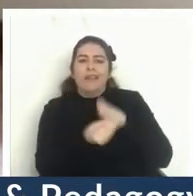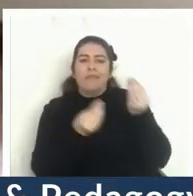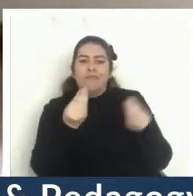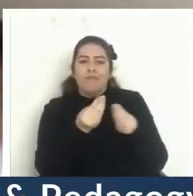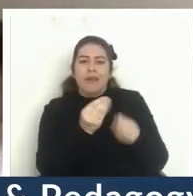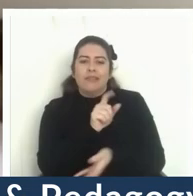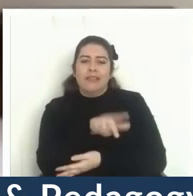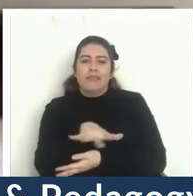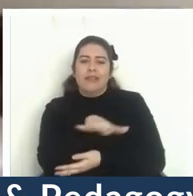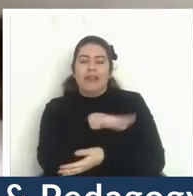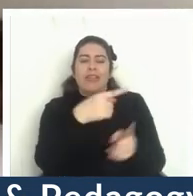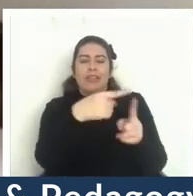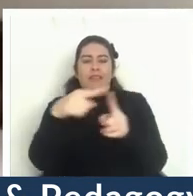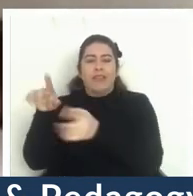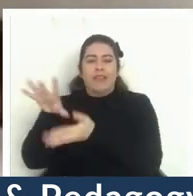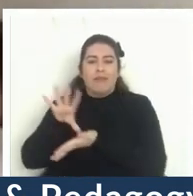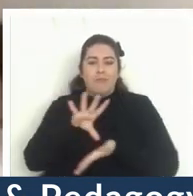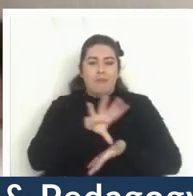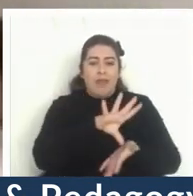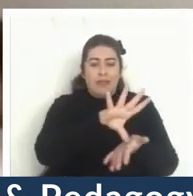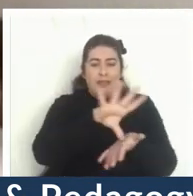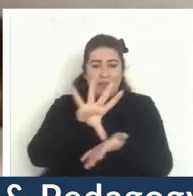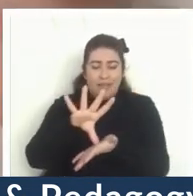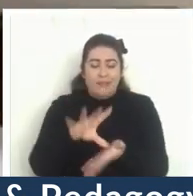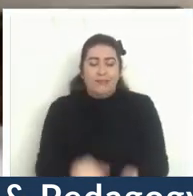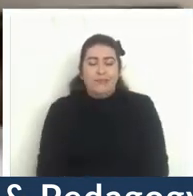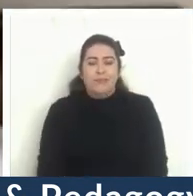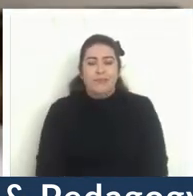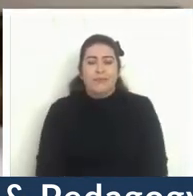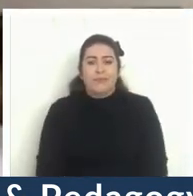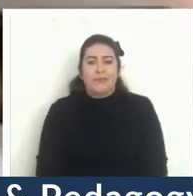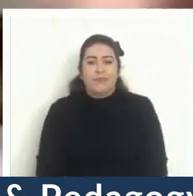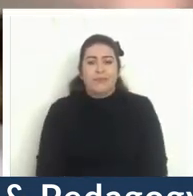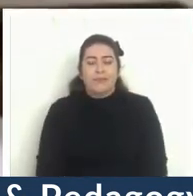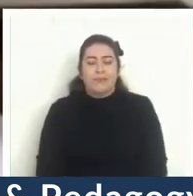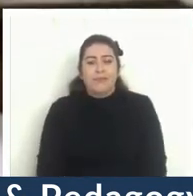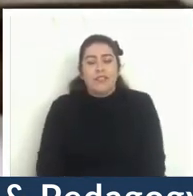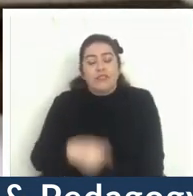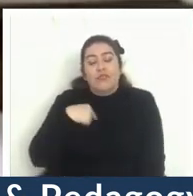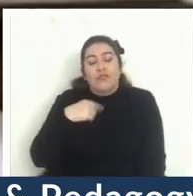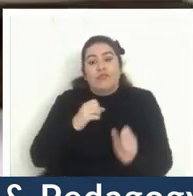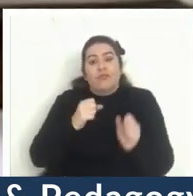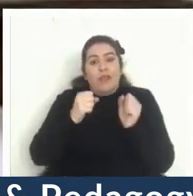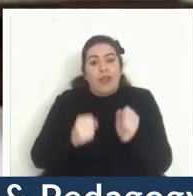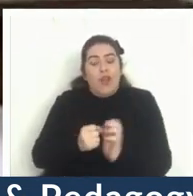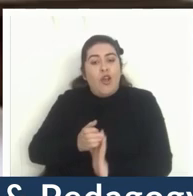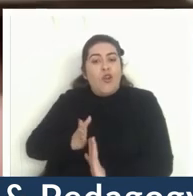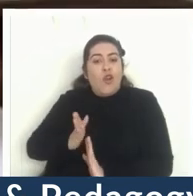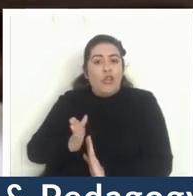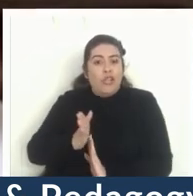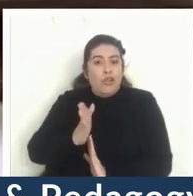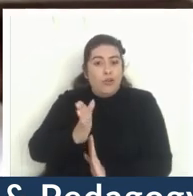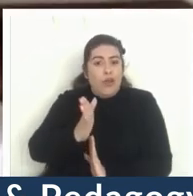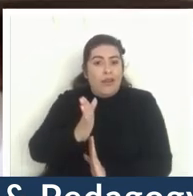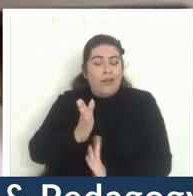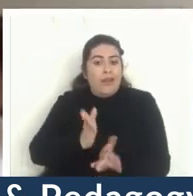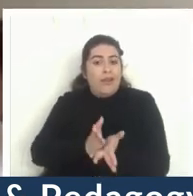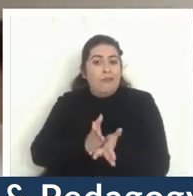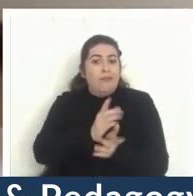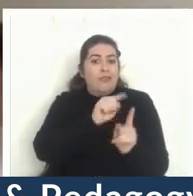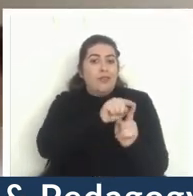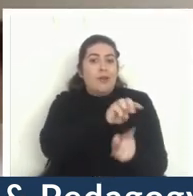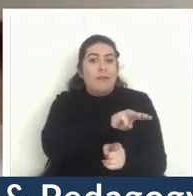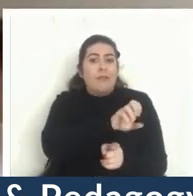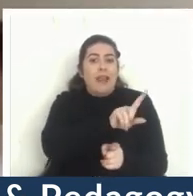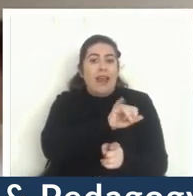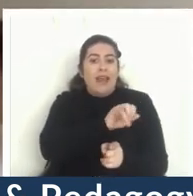en diferentes países y quizás si lo pudiese continuar cierto el hilo que comenzó Melanie y